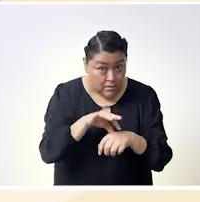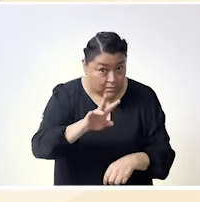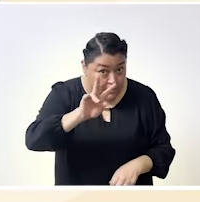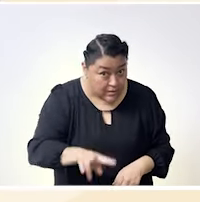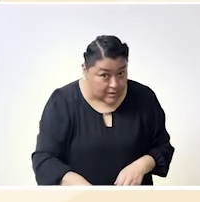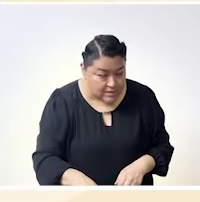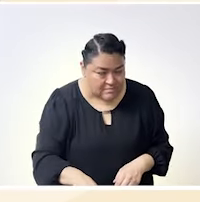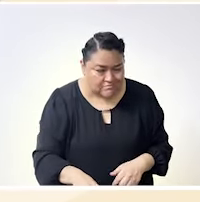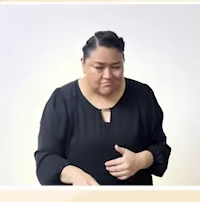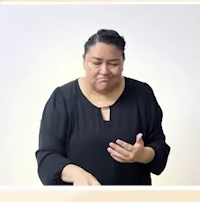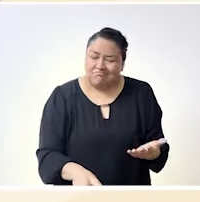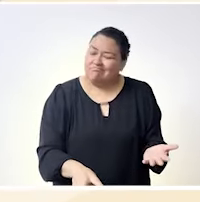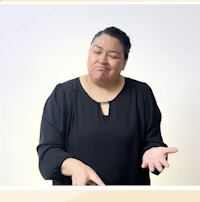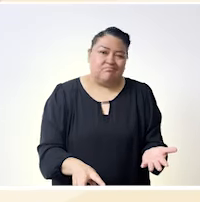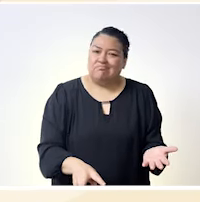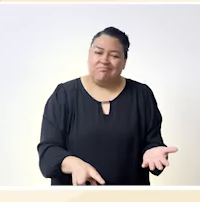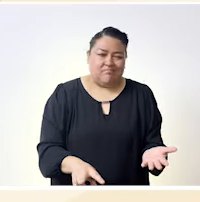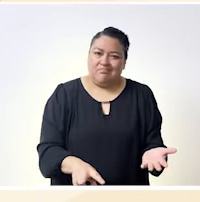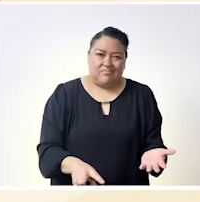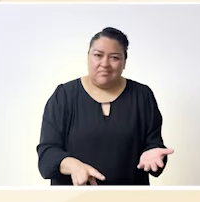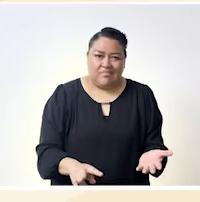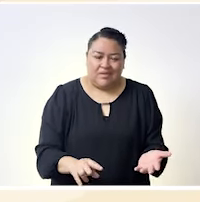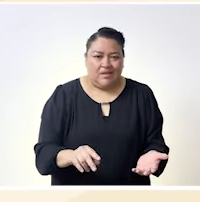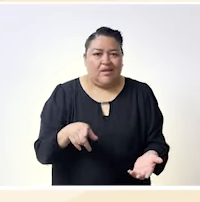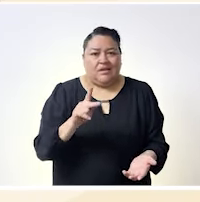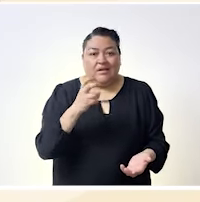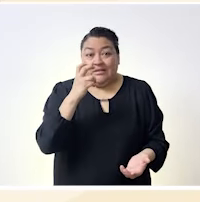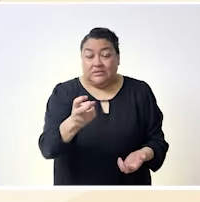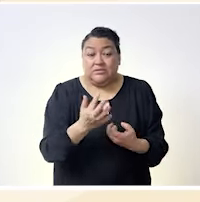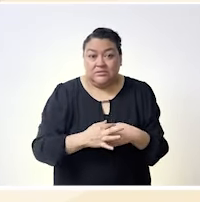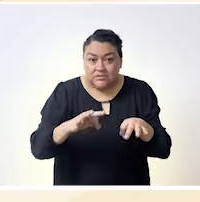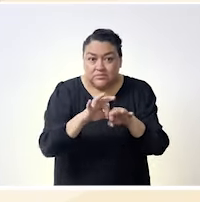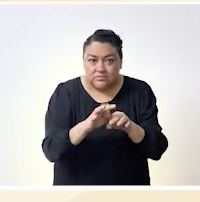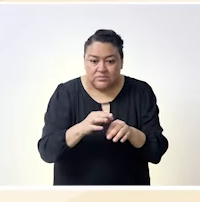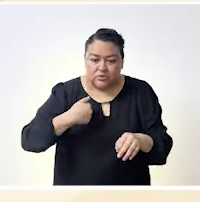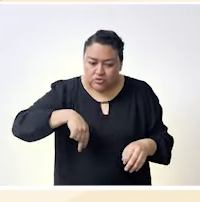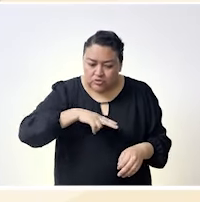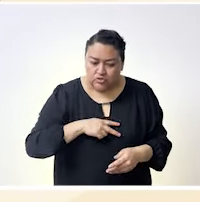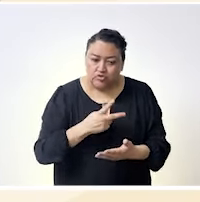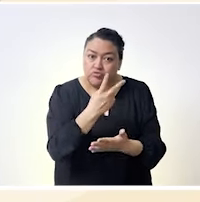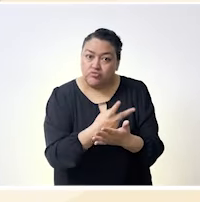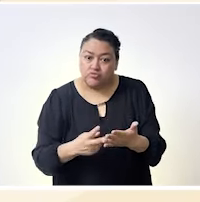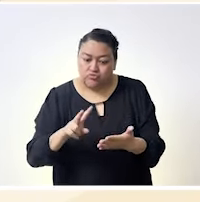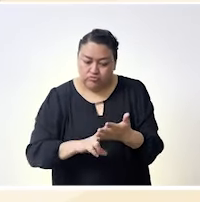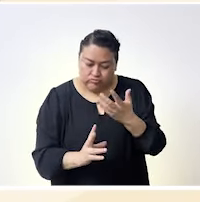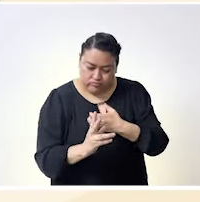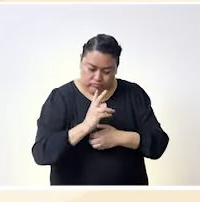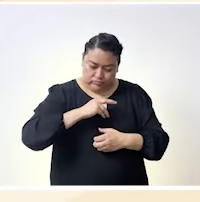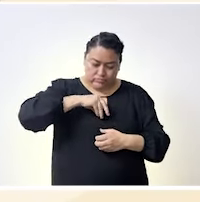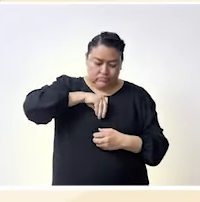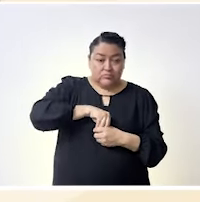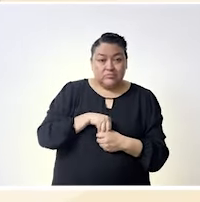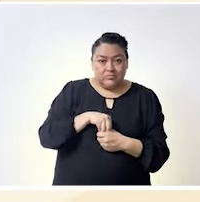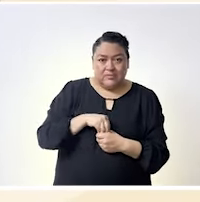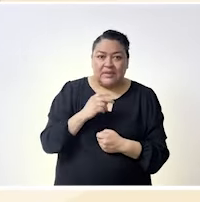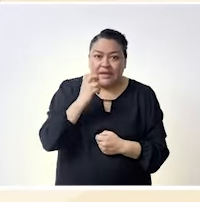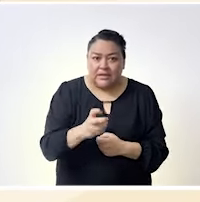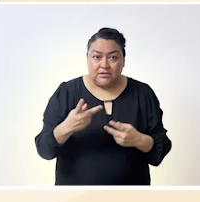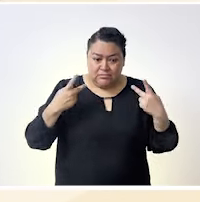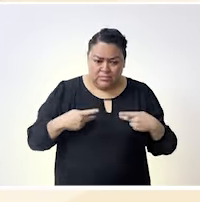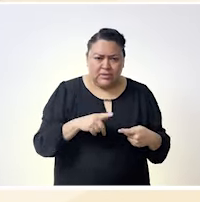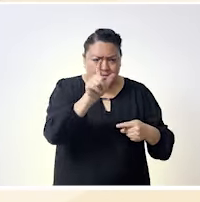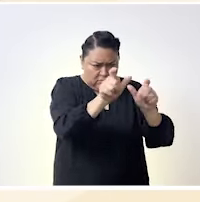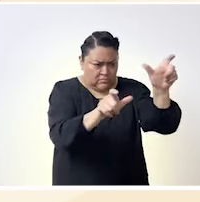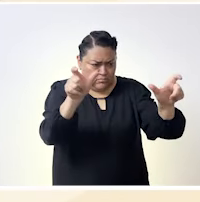realmente todas lo seamos todas lo seamos entonces aquí también destaco en tomar en cuenta esta interseccionalidad yo lo decía tomar